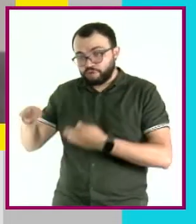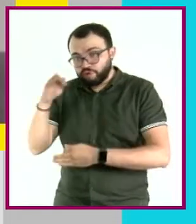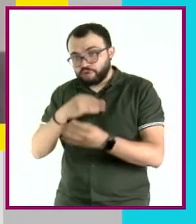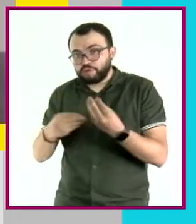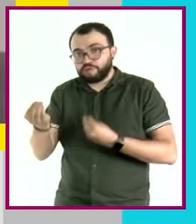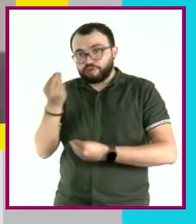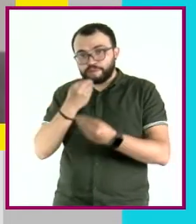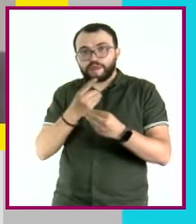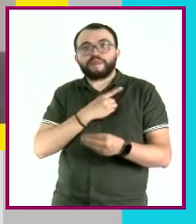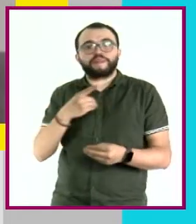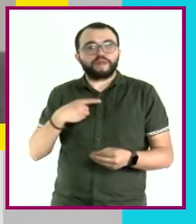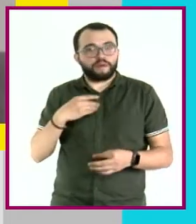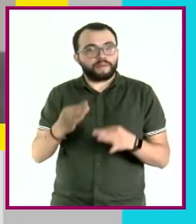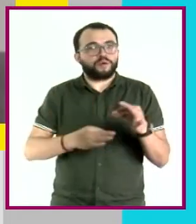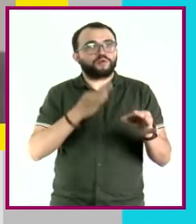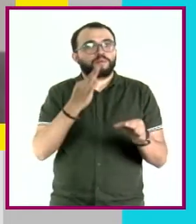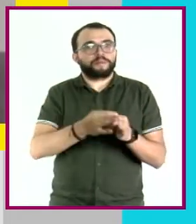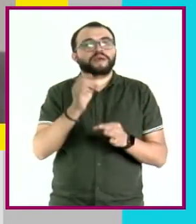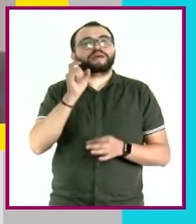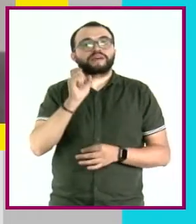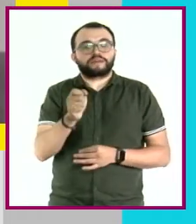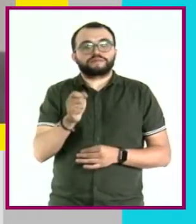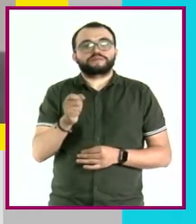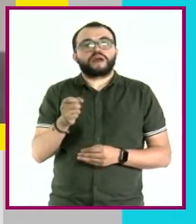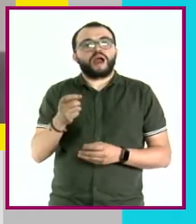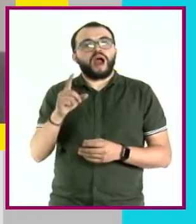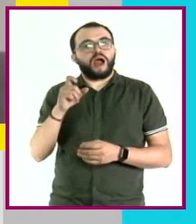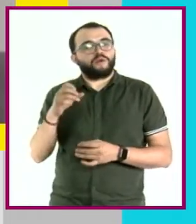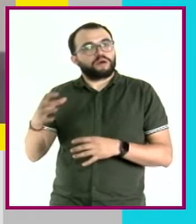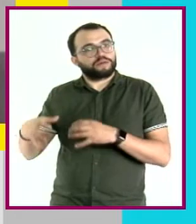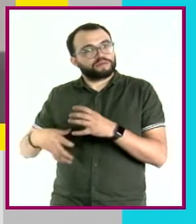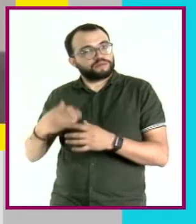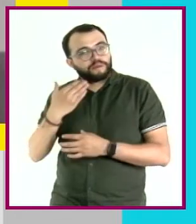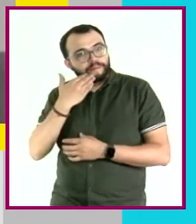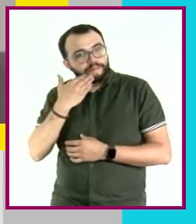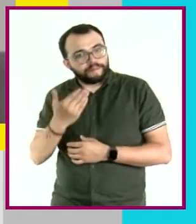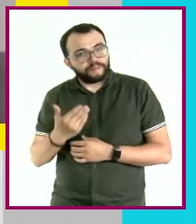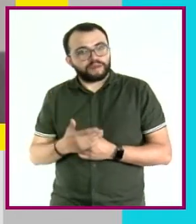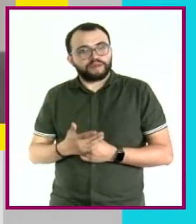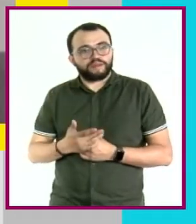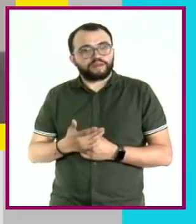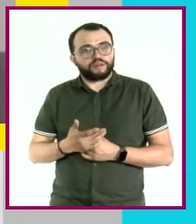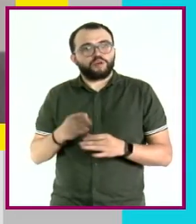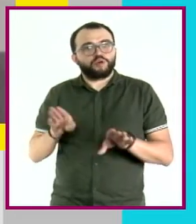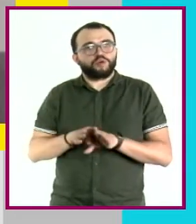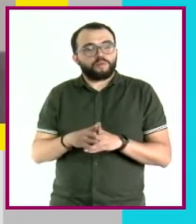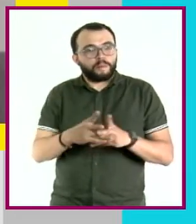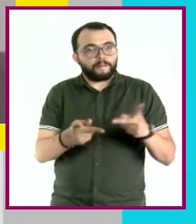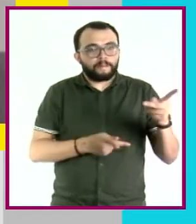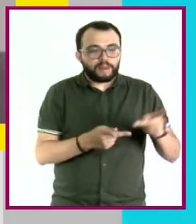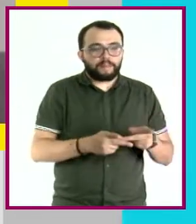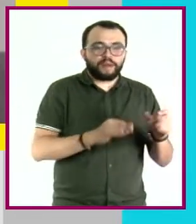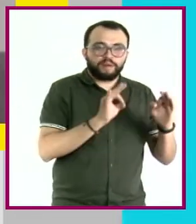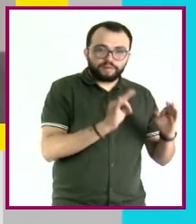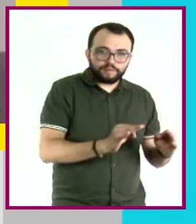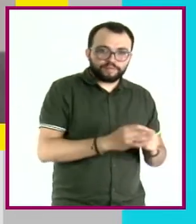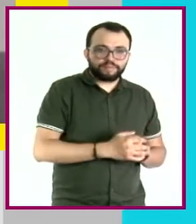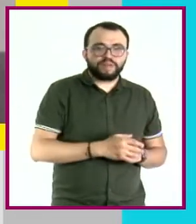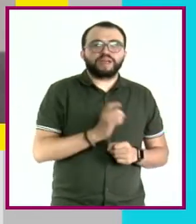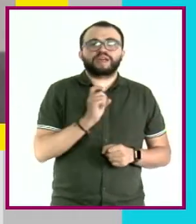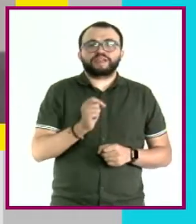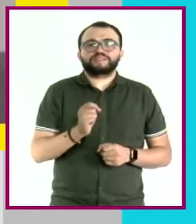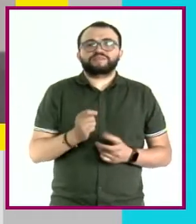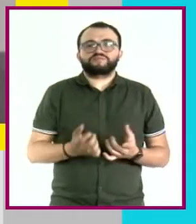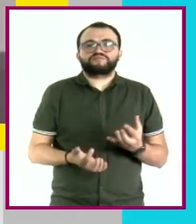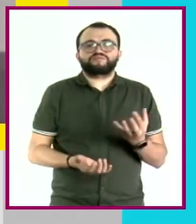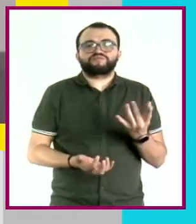haya cumplido con un proceso de lavado, con un proceso o con un método adecuado de preparación, en la que la temperatura pueda